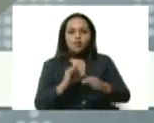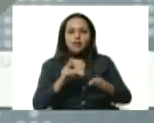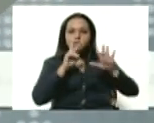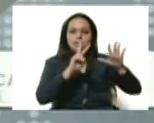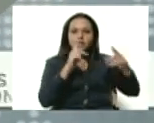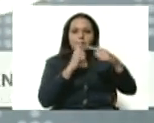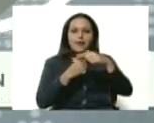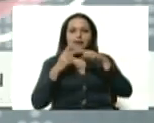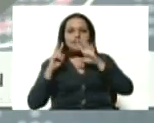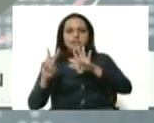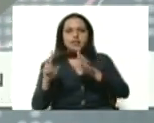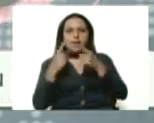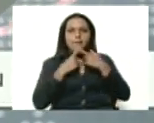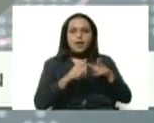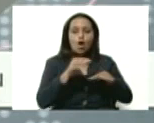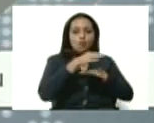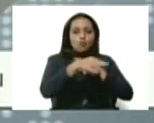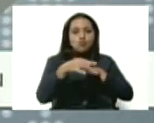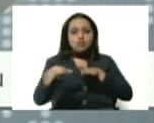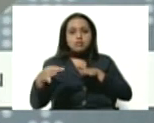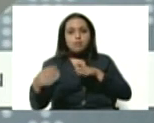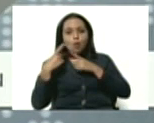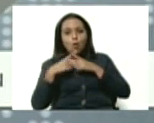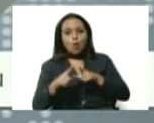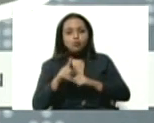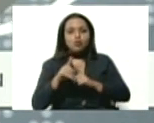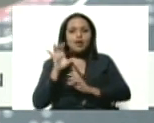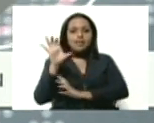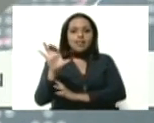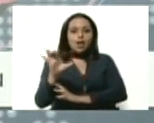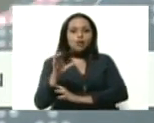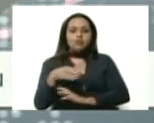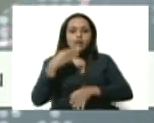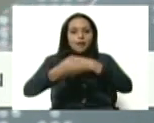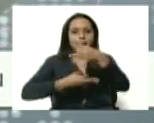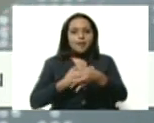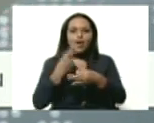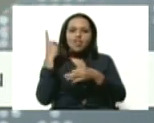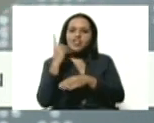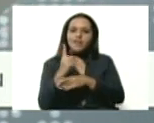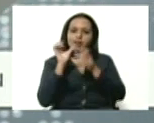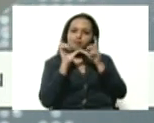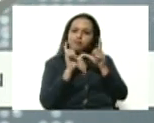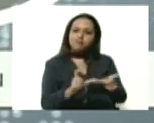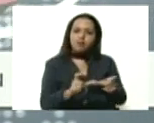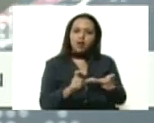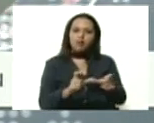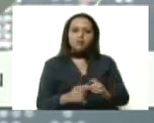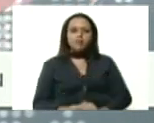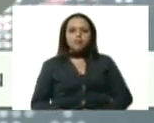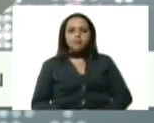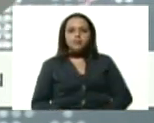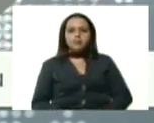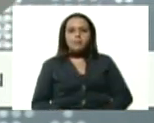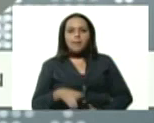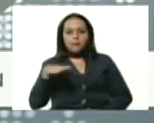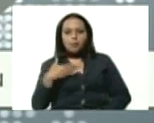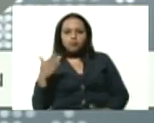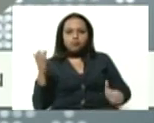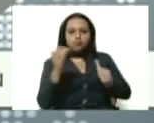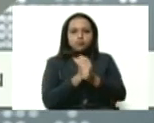municipios y las regiones que he mencionado deben mantenerse en cuarentena estricta para lograr